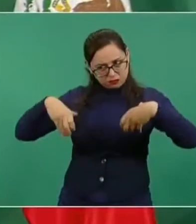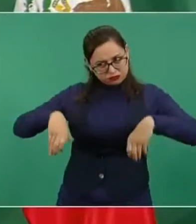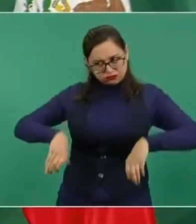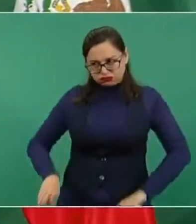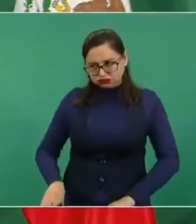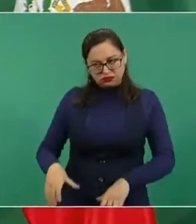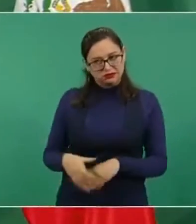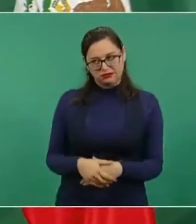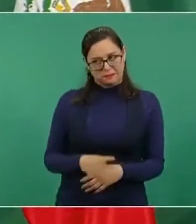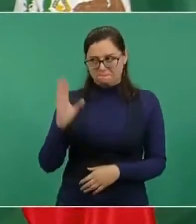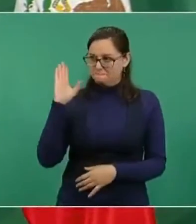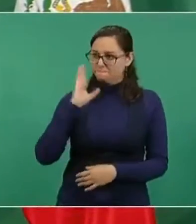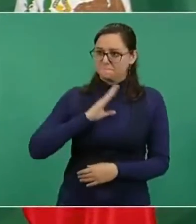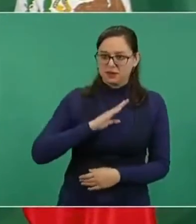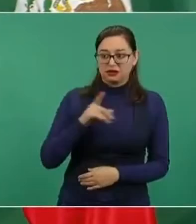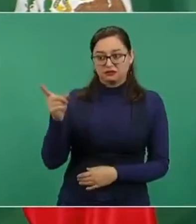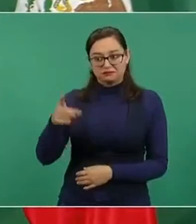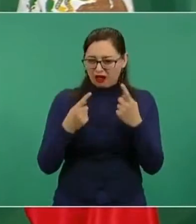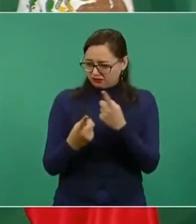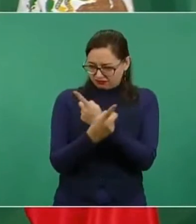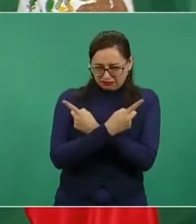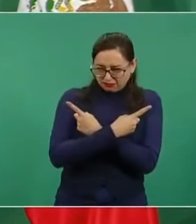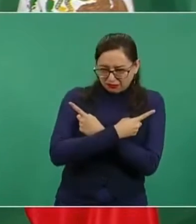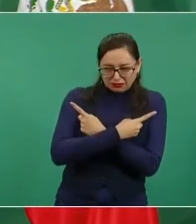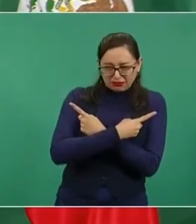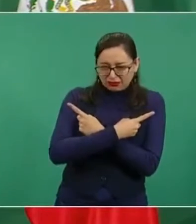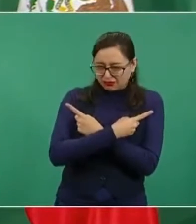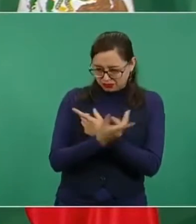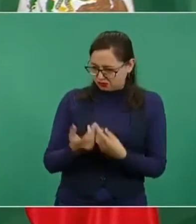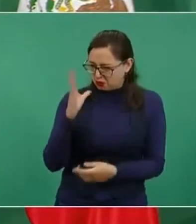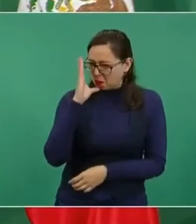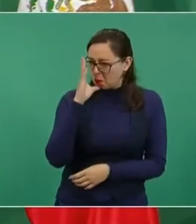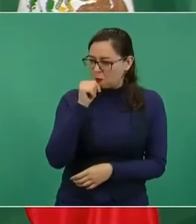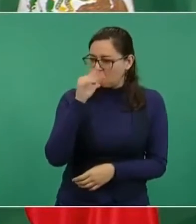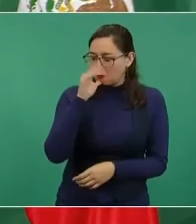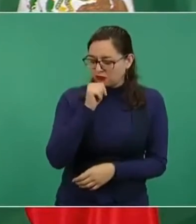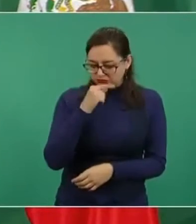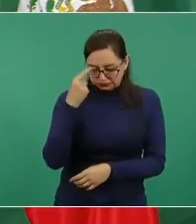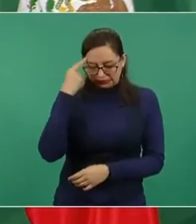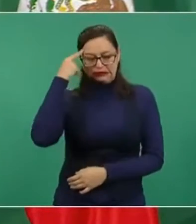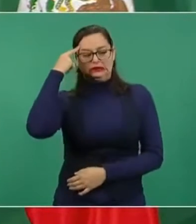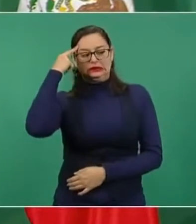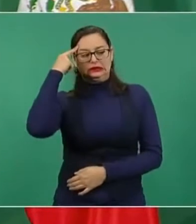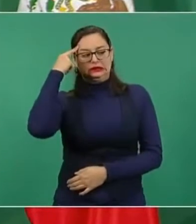¿qué no pueden actuar con decencia? Quiere decir, hay una nueva realidad